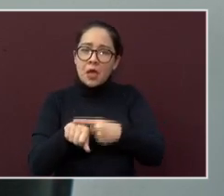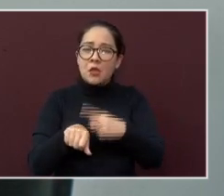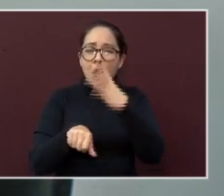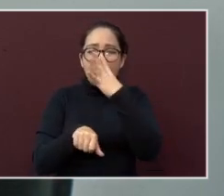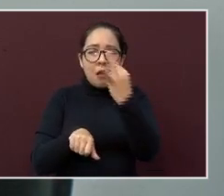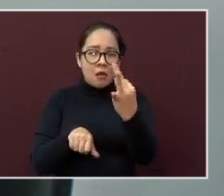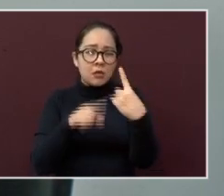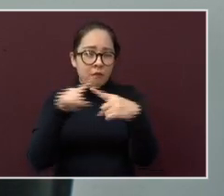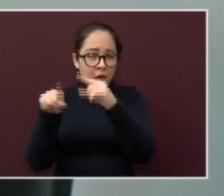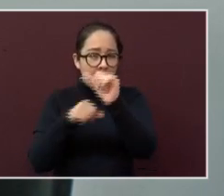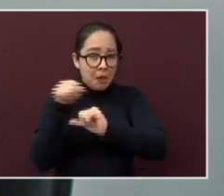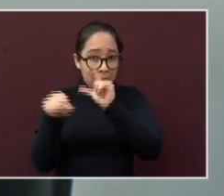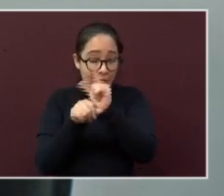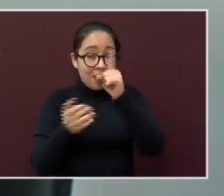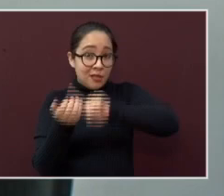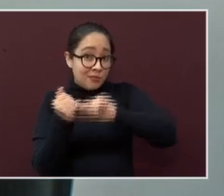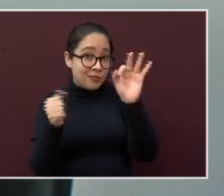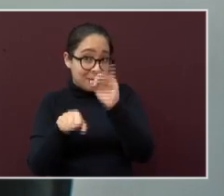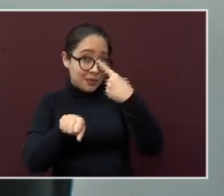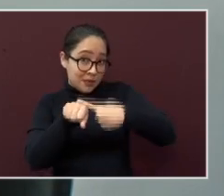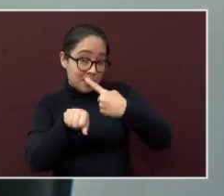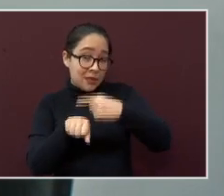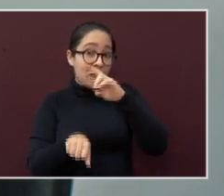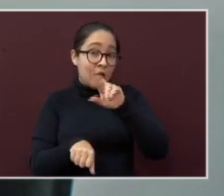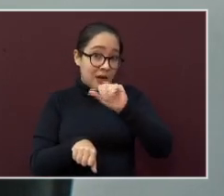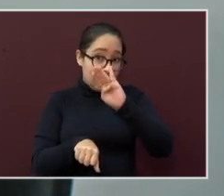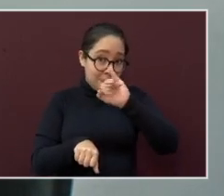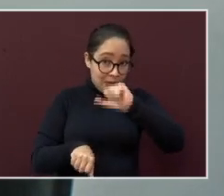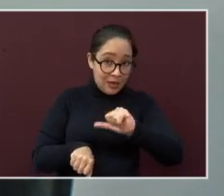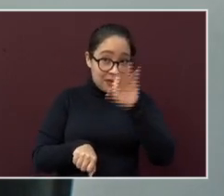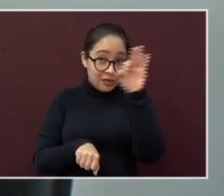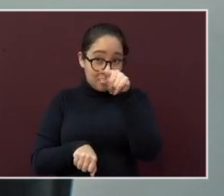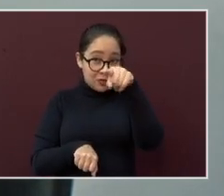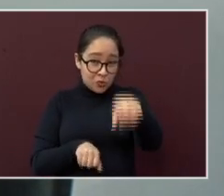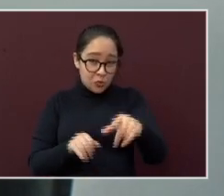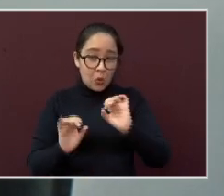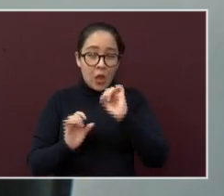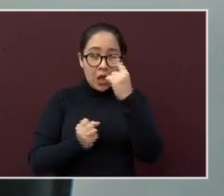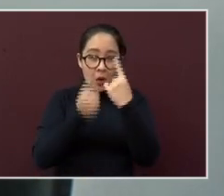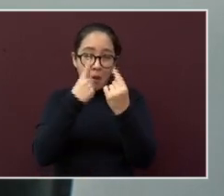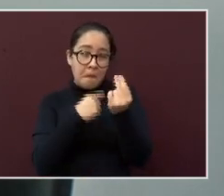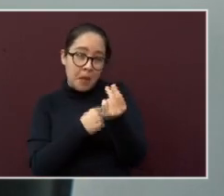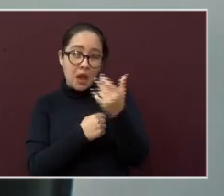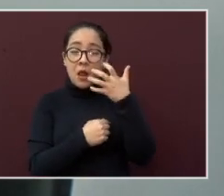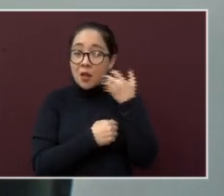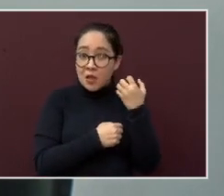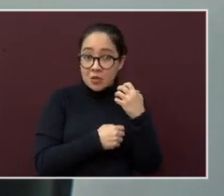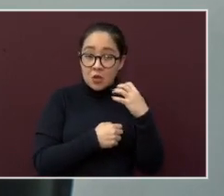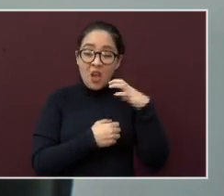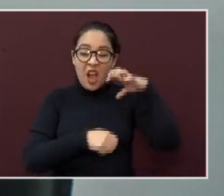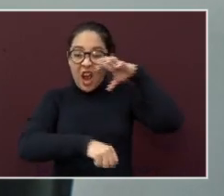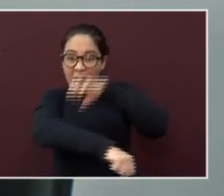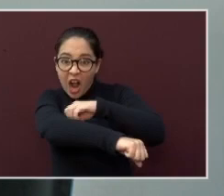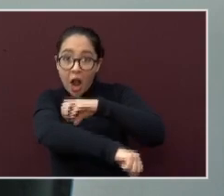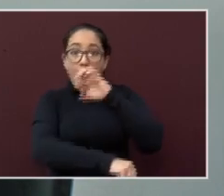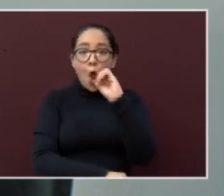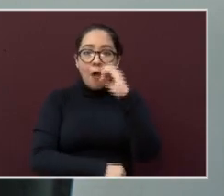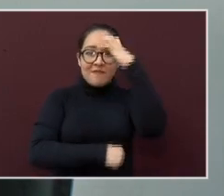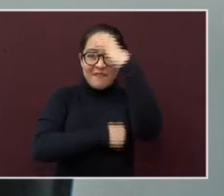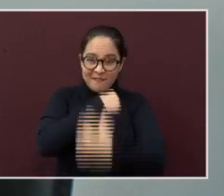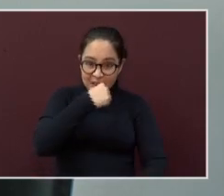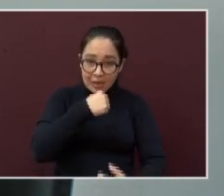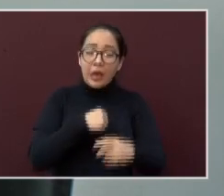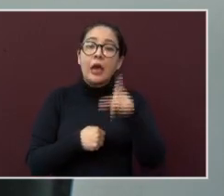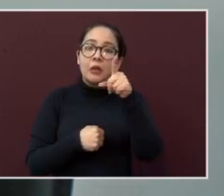Si estuviste expuesto a una mordida, rasguño u otro tipo de herida, acude a tu centro de salud más cercano